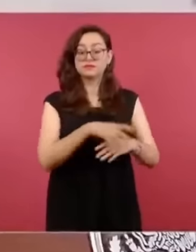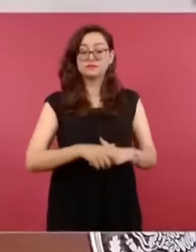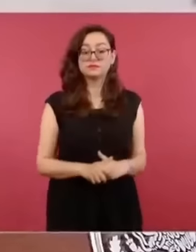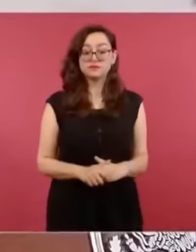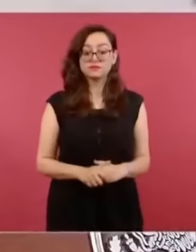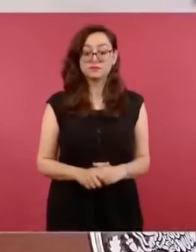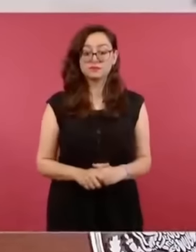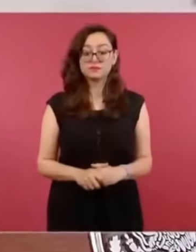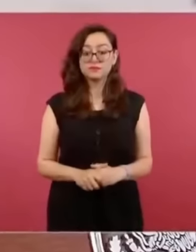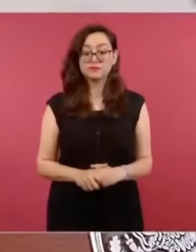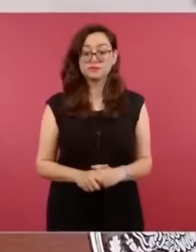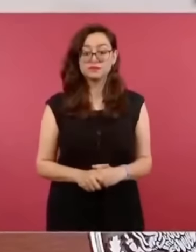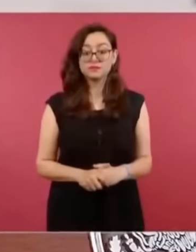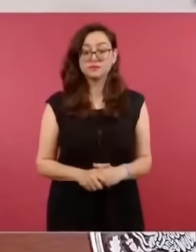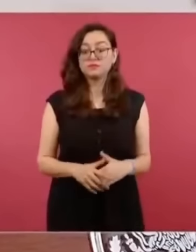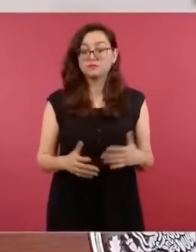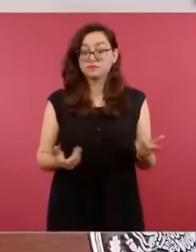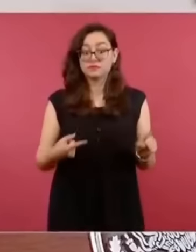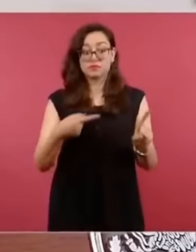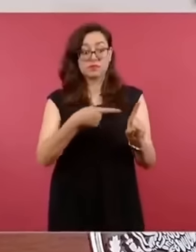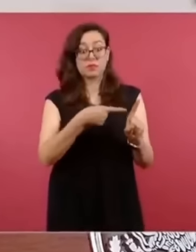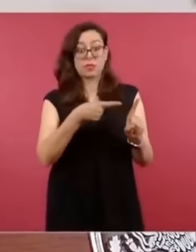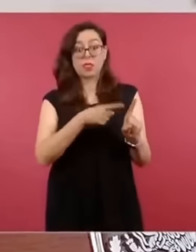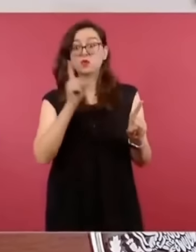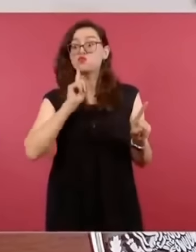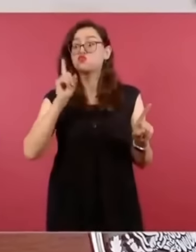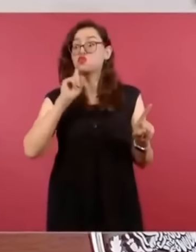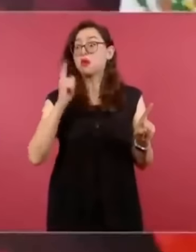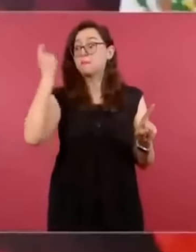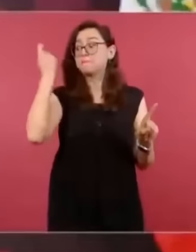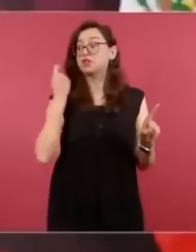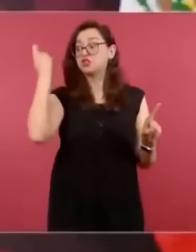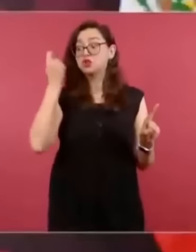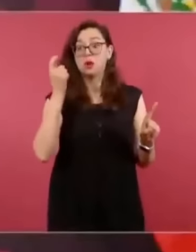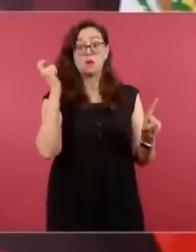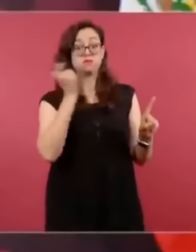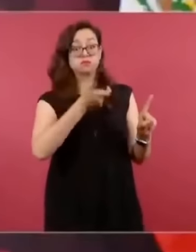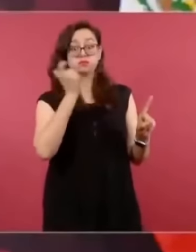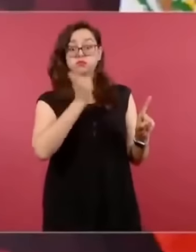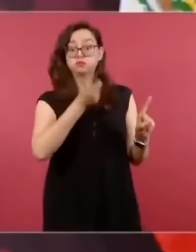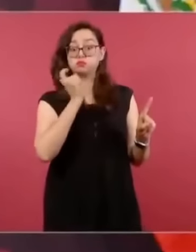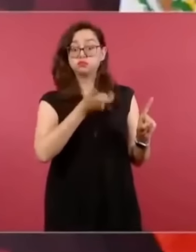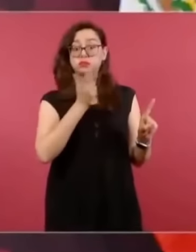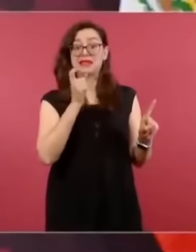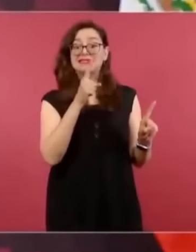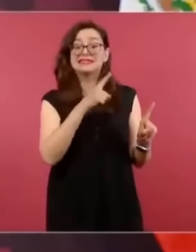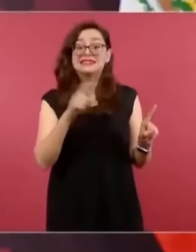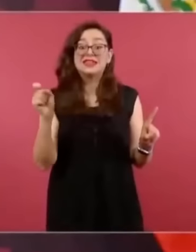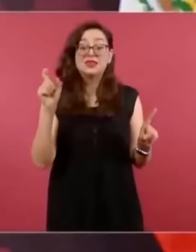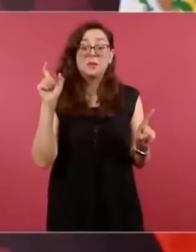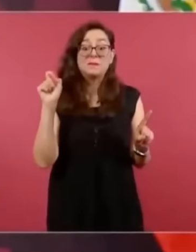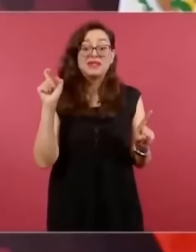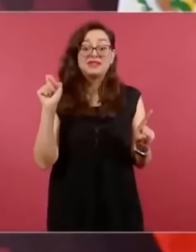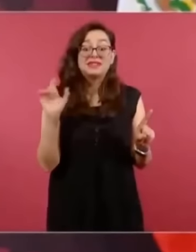que si le quitan la pensión, los 125 mil pesos, se queda